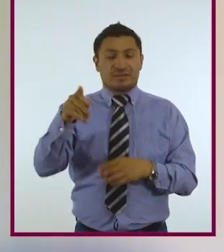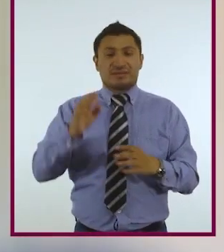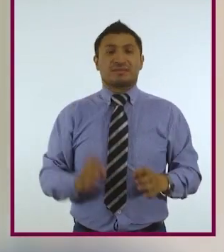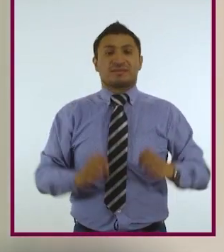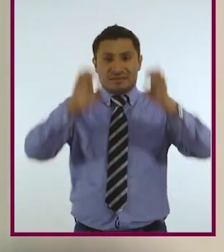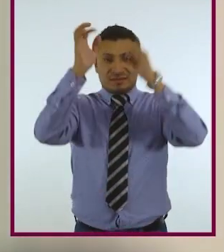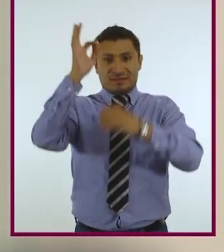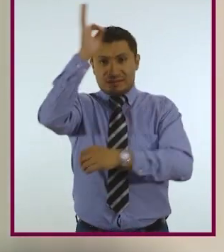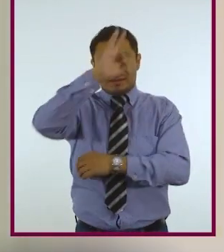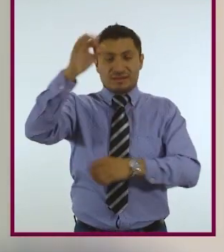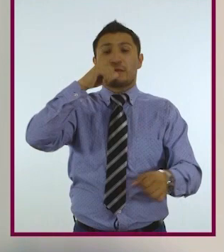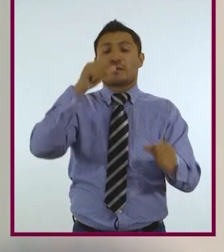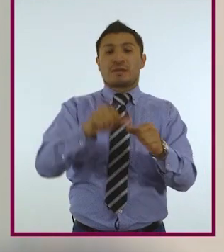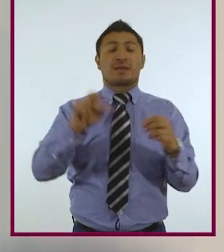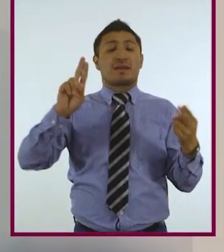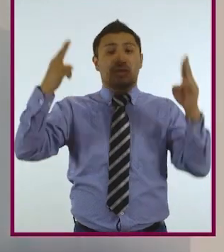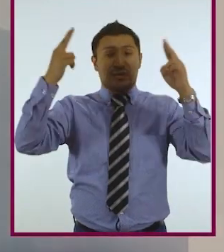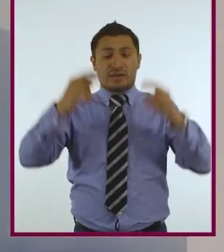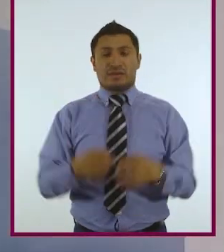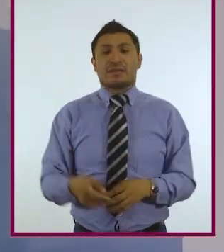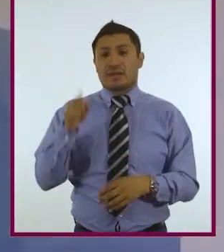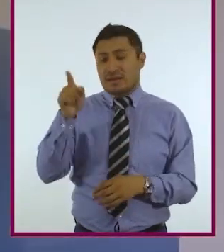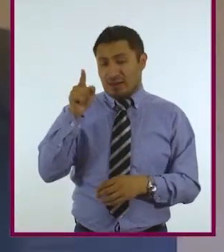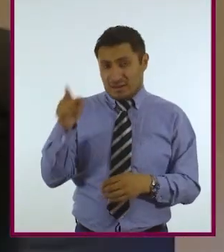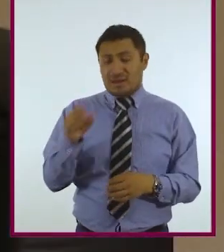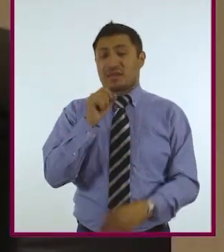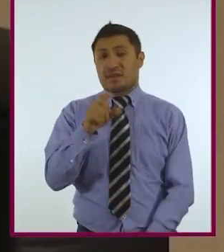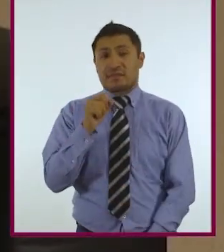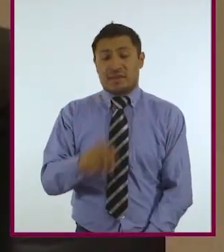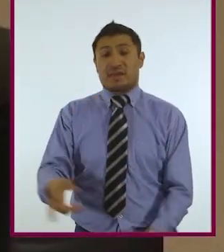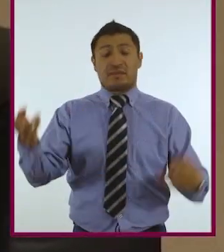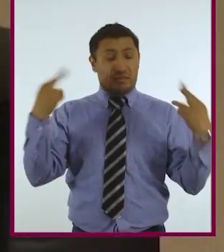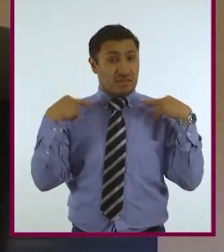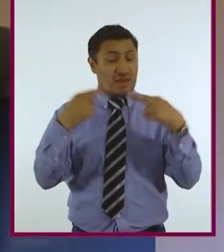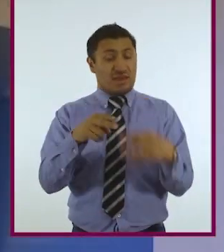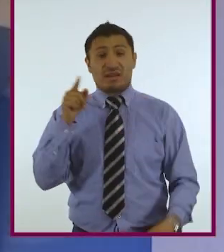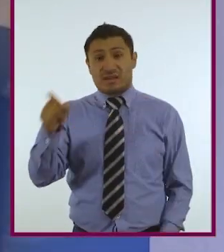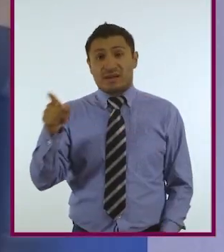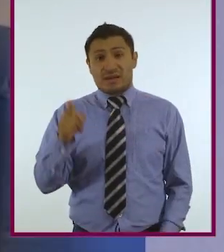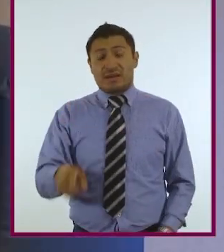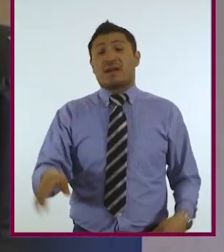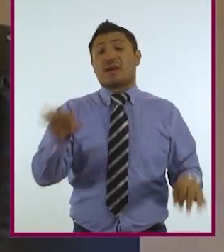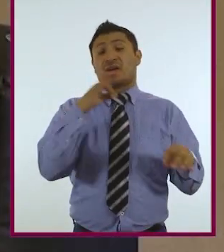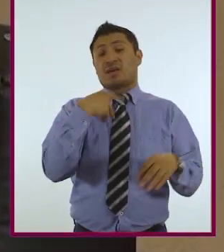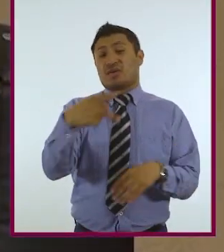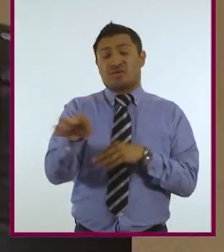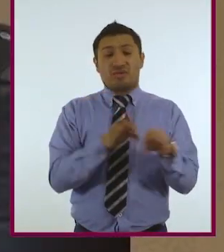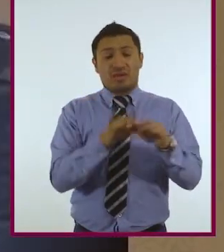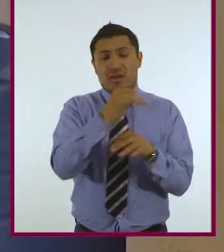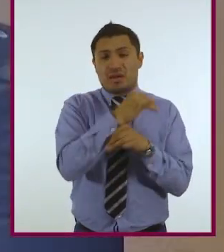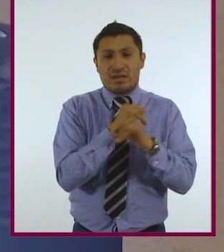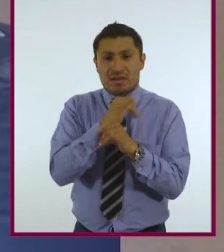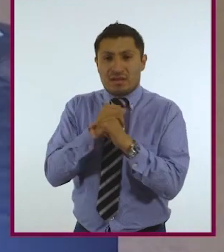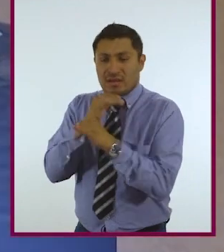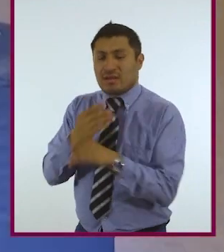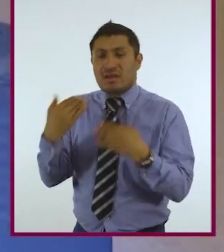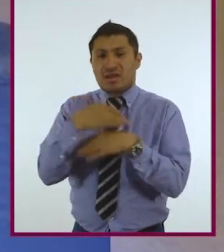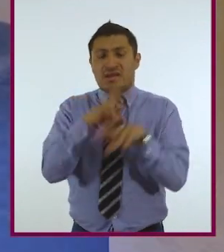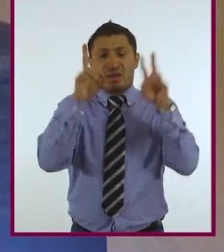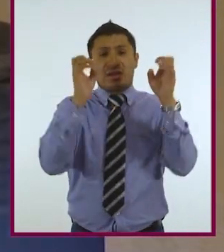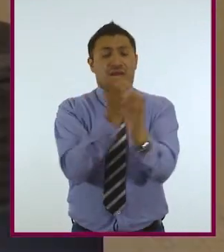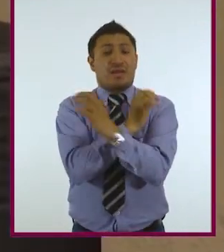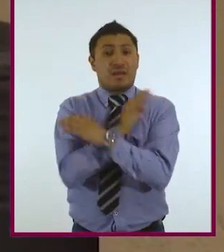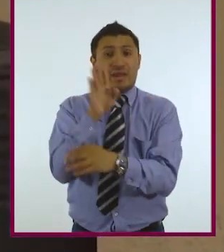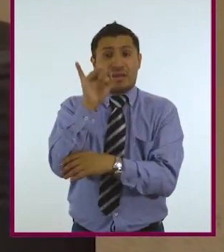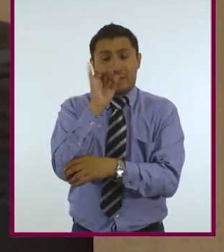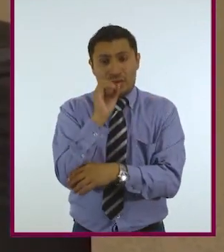Facultad de Filosofía y Letras de la UNAM, de donde es también profesora. Sus líneas de investigación se centran en temas de ética